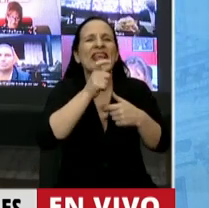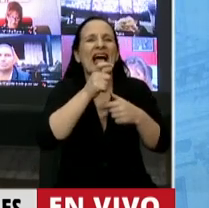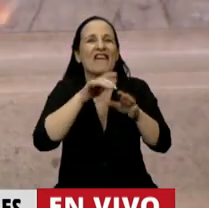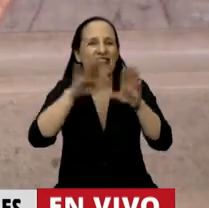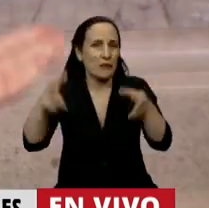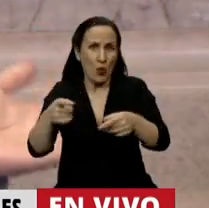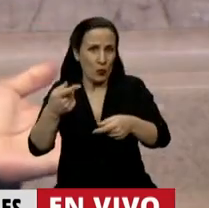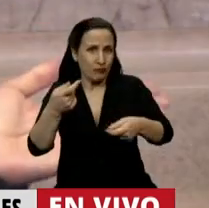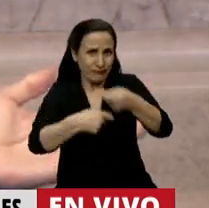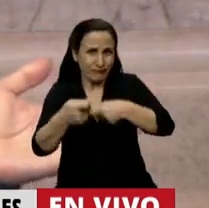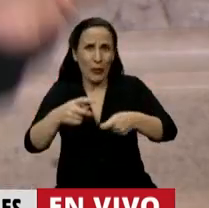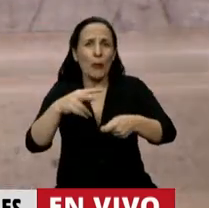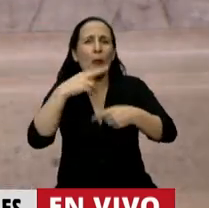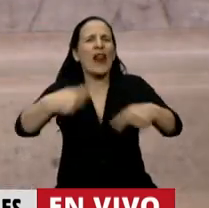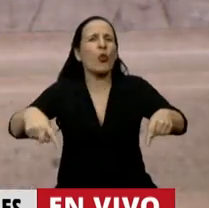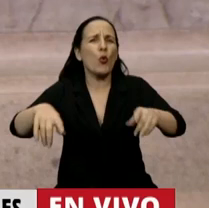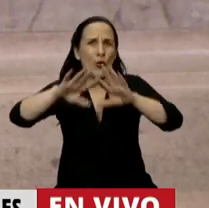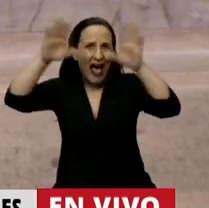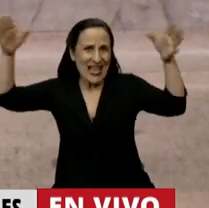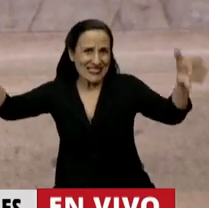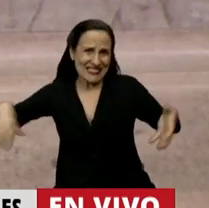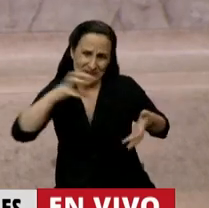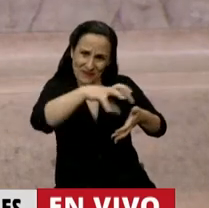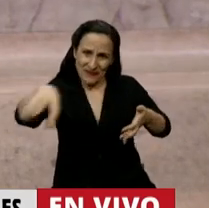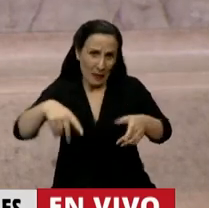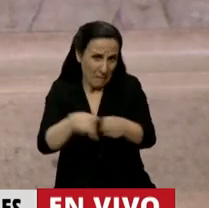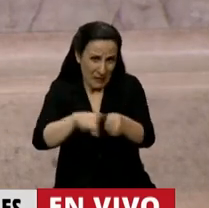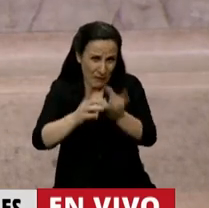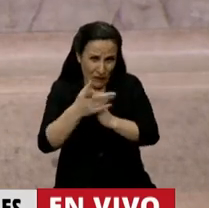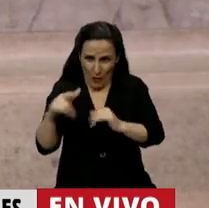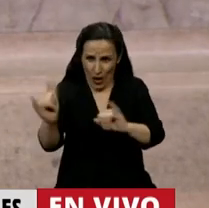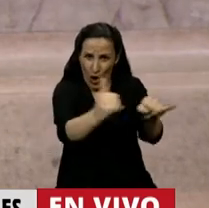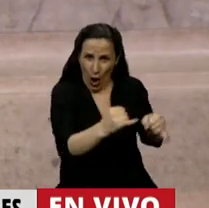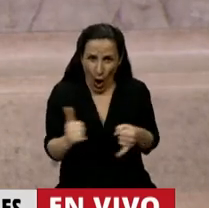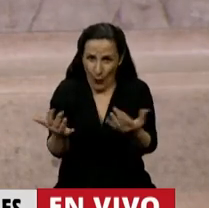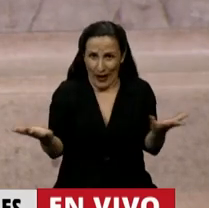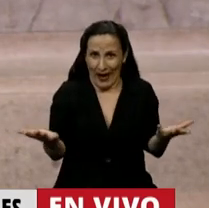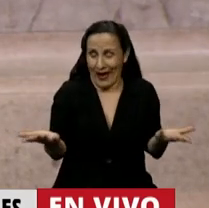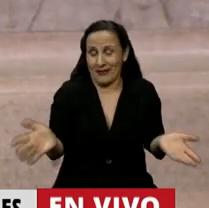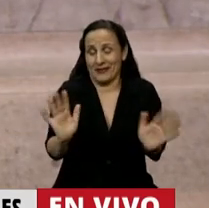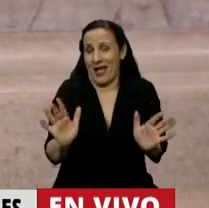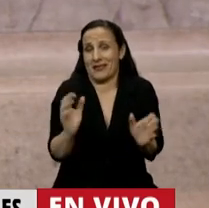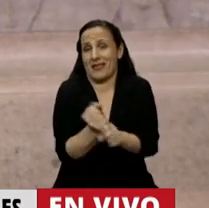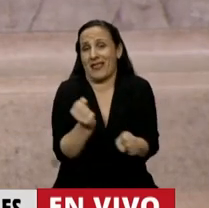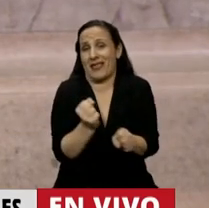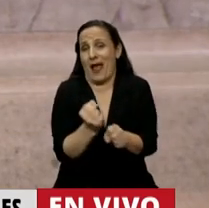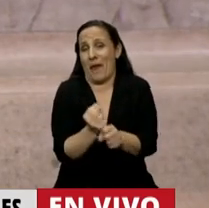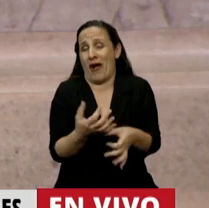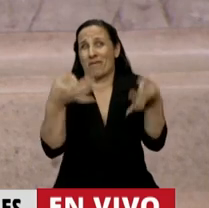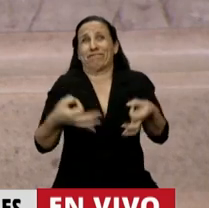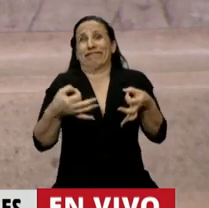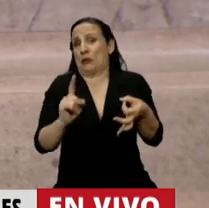mayorista de verduras, como la enorme mayoría de la juventud de este país, que no tiene otra que trabajos precarios,